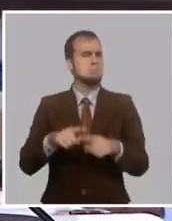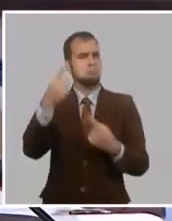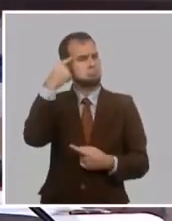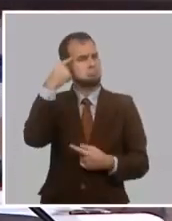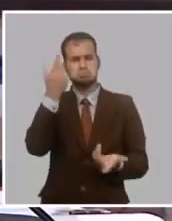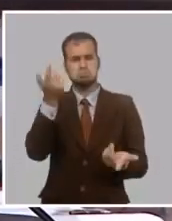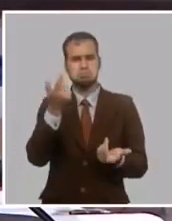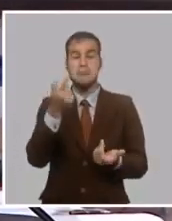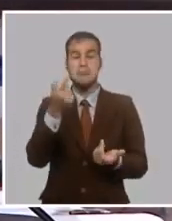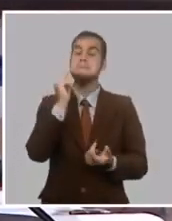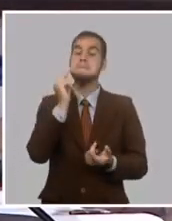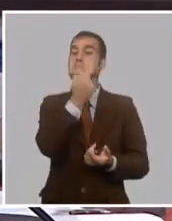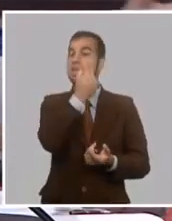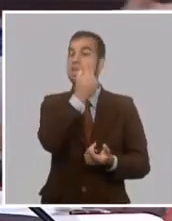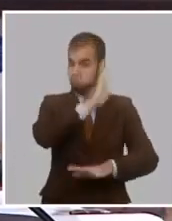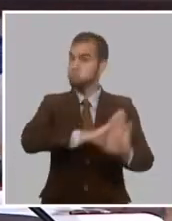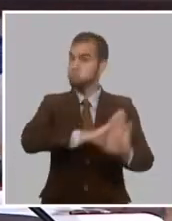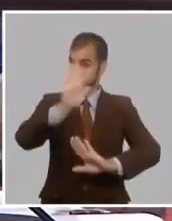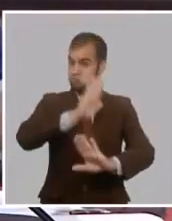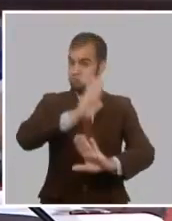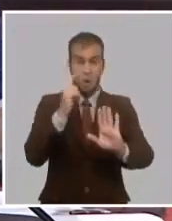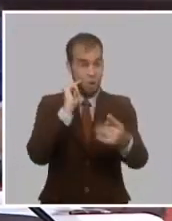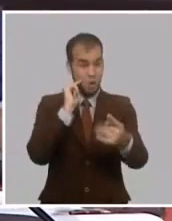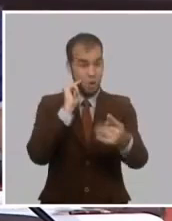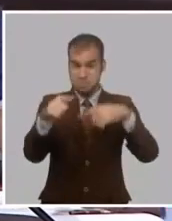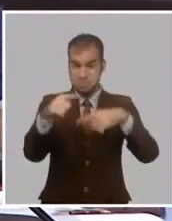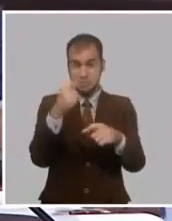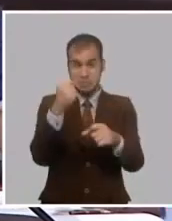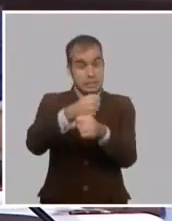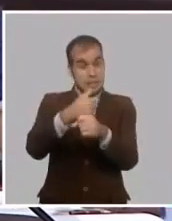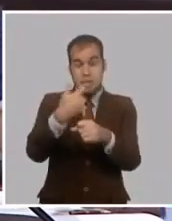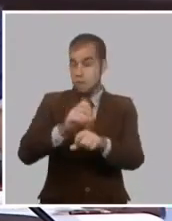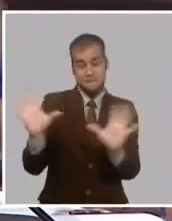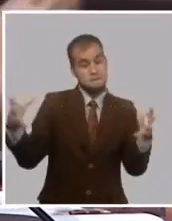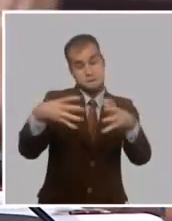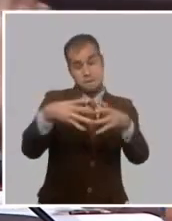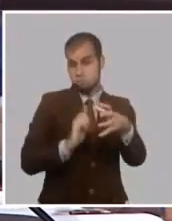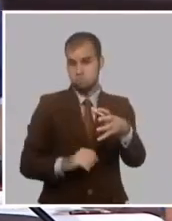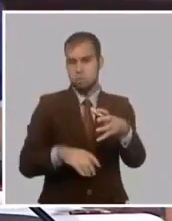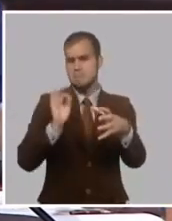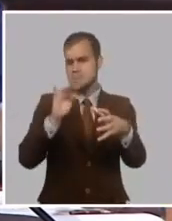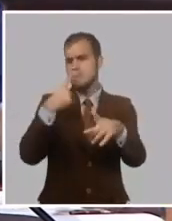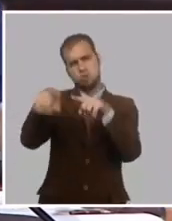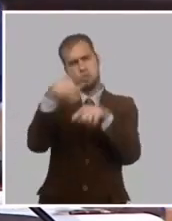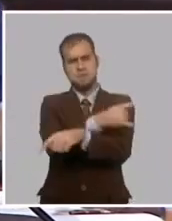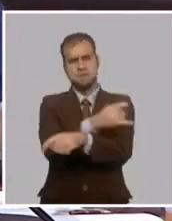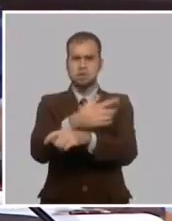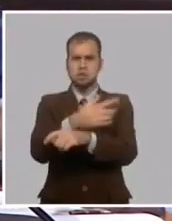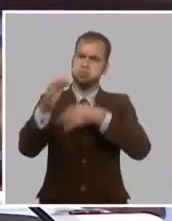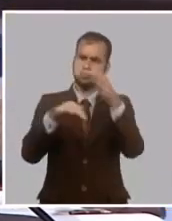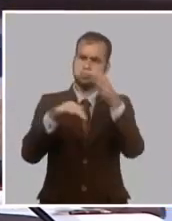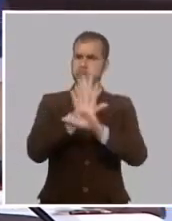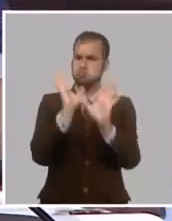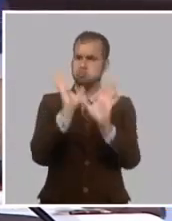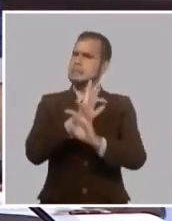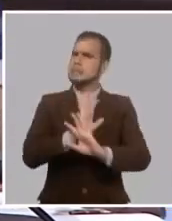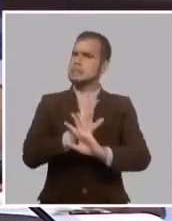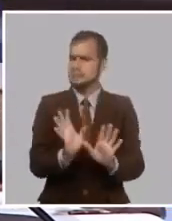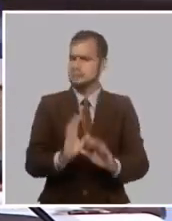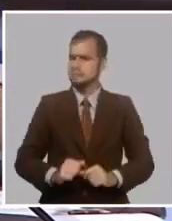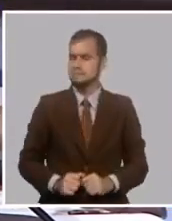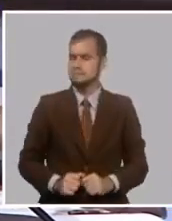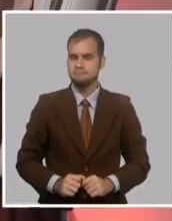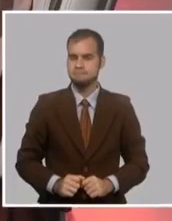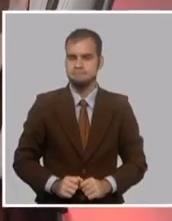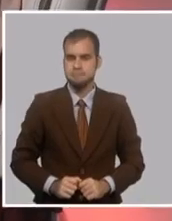unidad en todos los sentidos, desde la práctica, como ya explicaba el otro profe, y bueno, también desde su pensamiento, su obra completa. Fue un